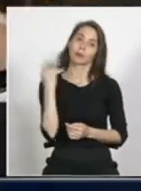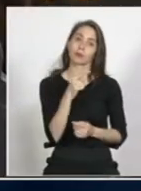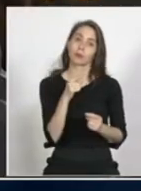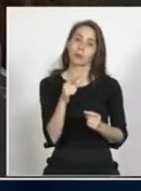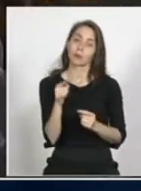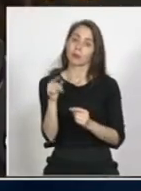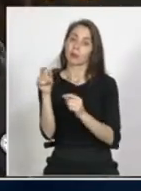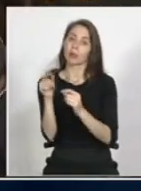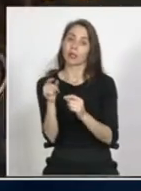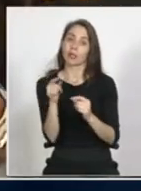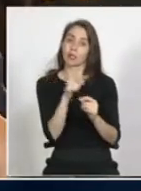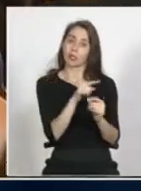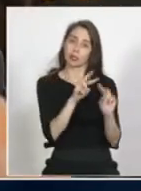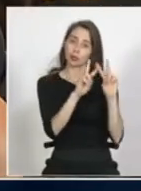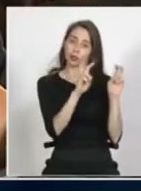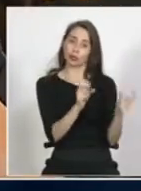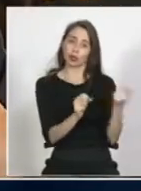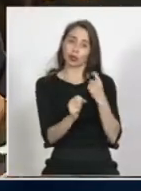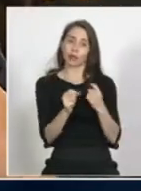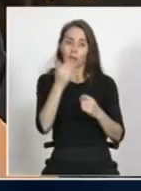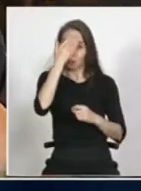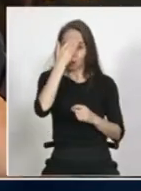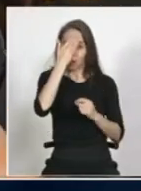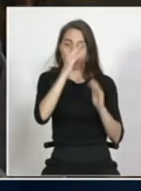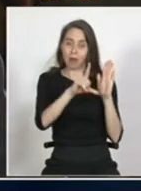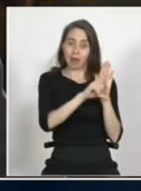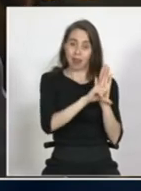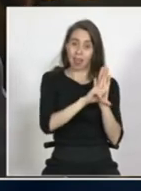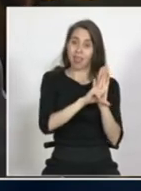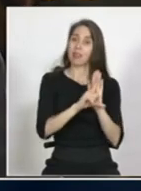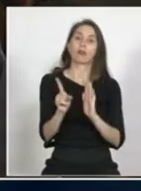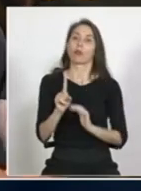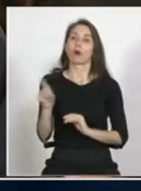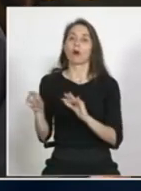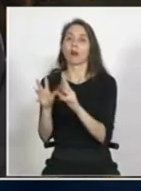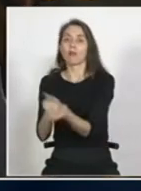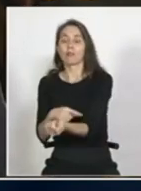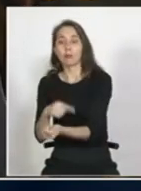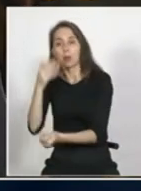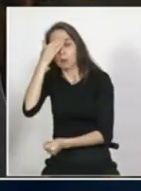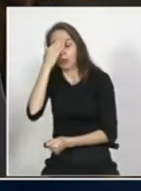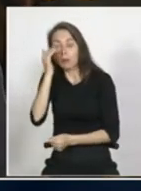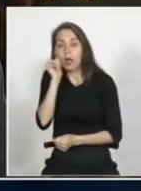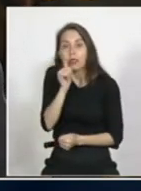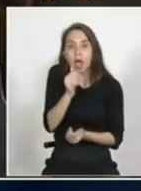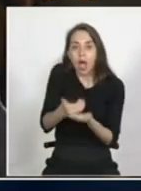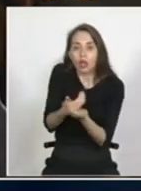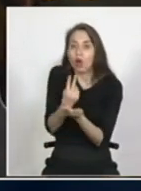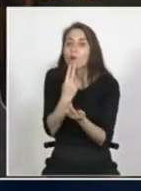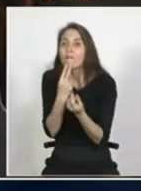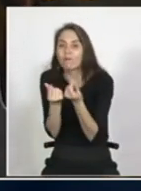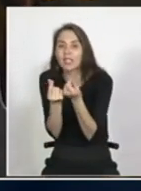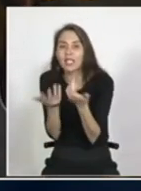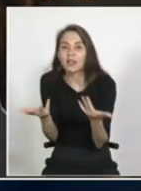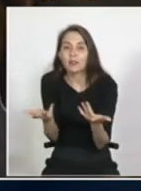normativa creo que la familia está más preocupada de cómo subsistir cada día el tema de